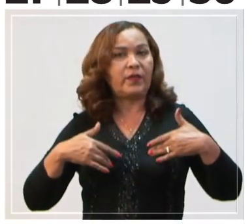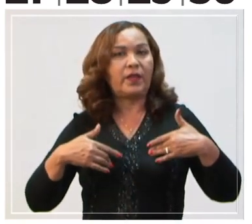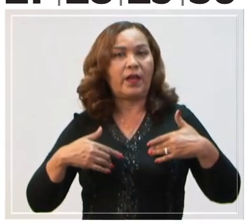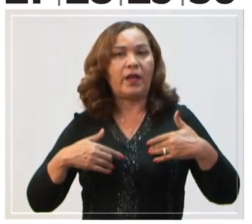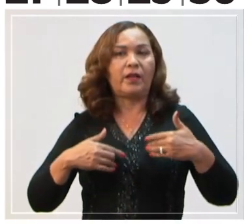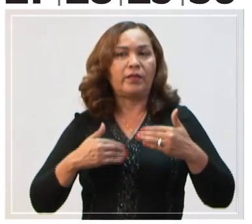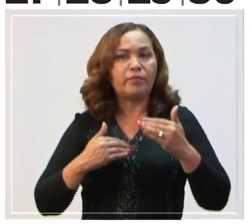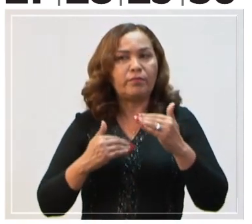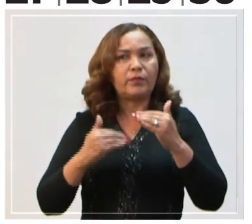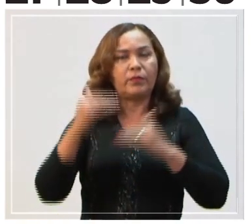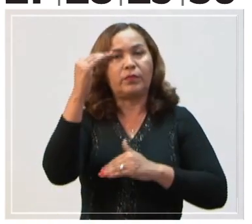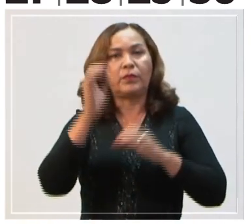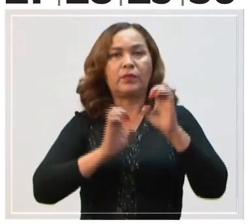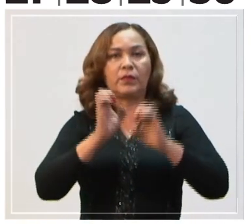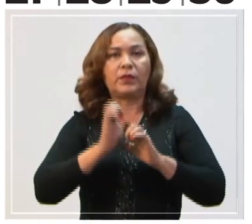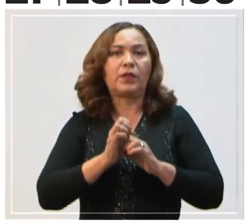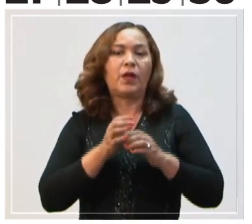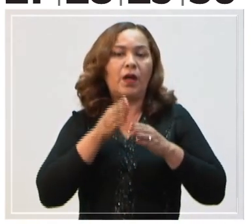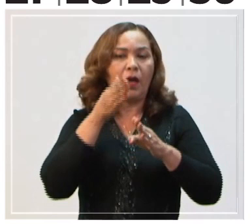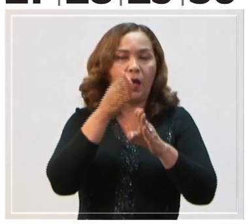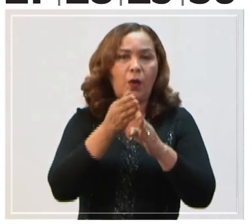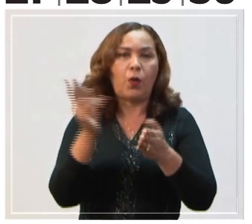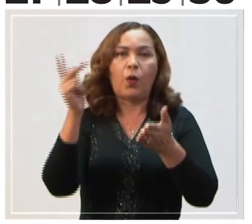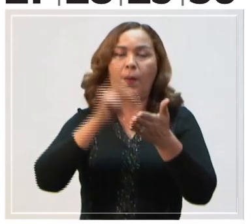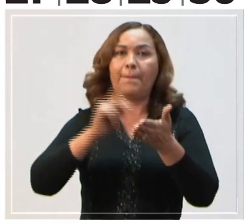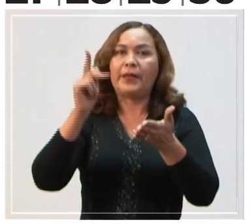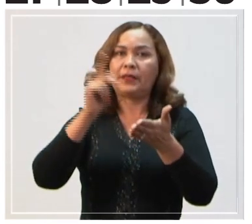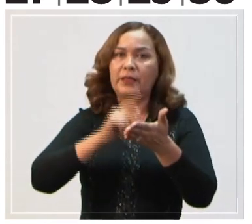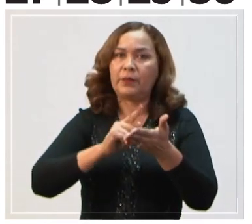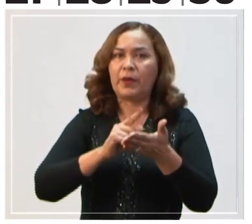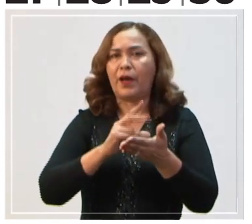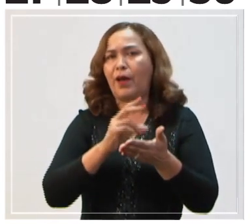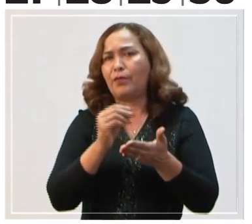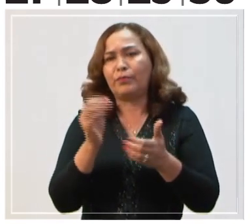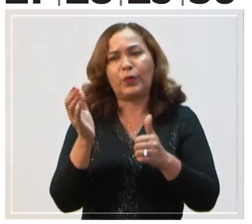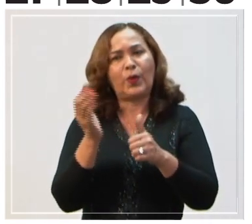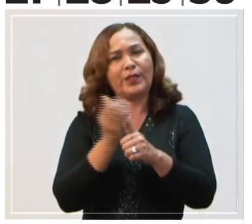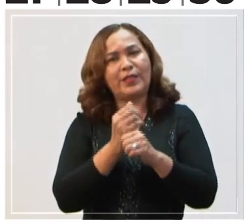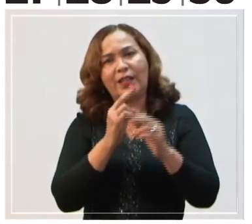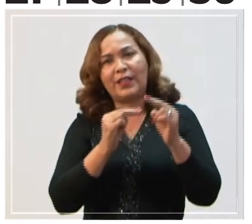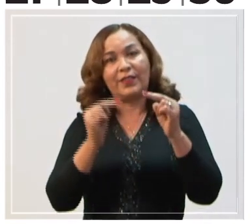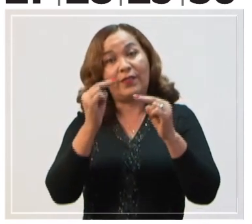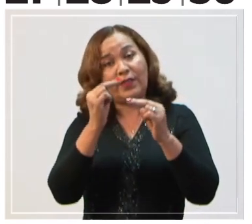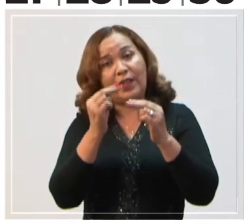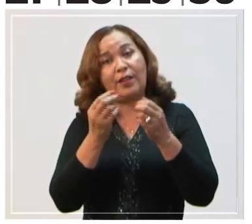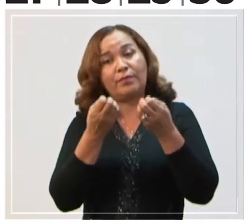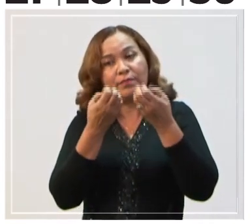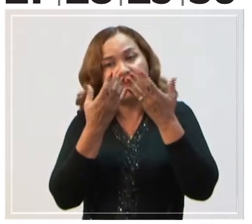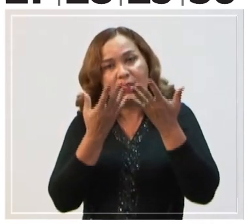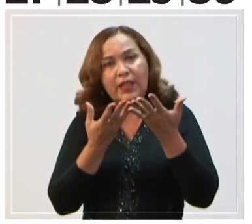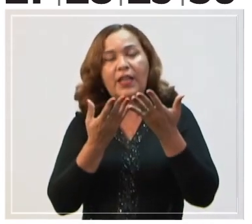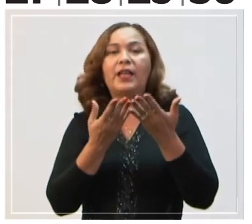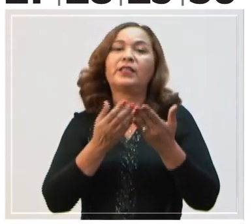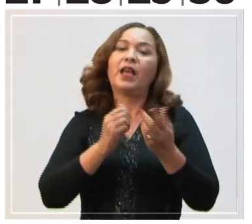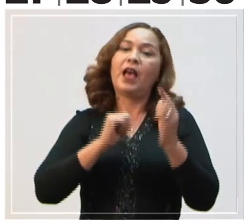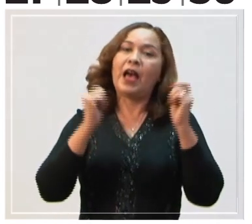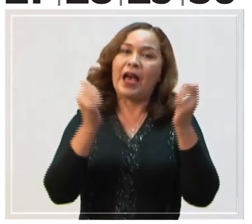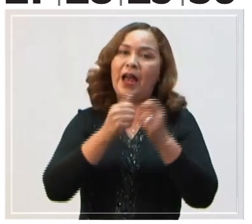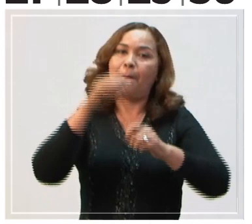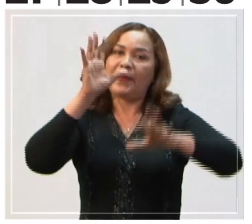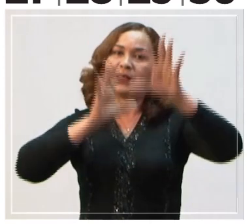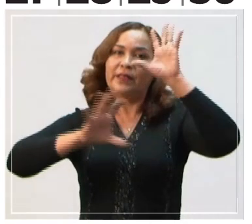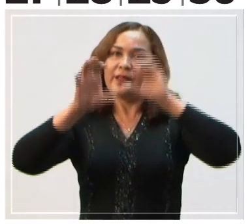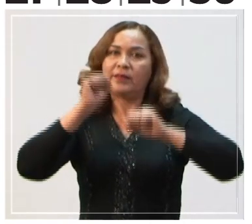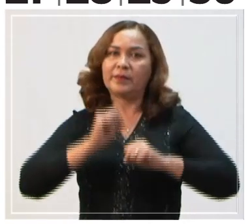recuperación dirigida a las y los participantes que no alcanzaron los niveles de suficiencia en las áreas de